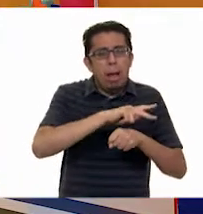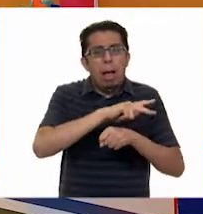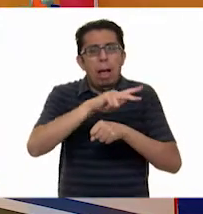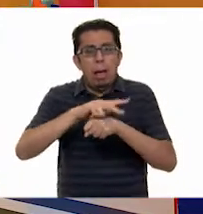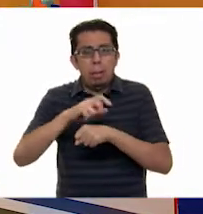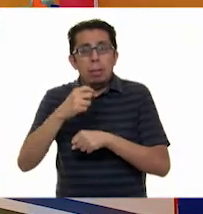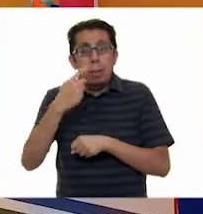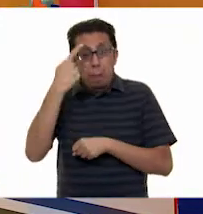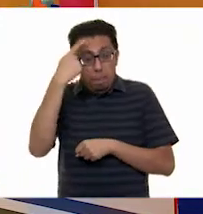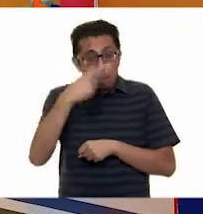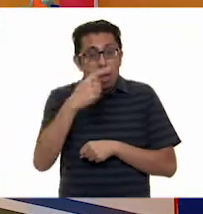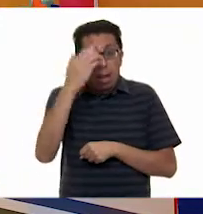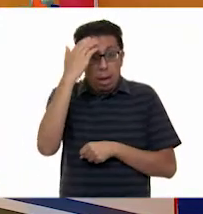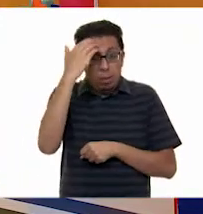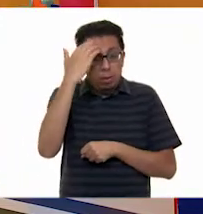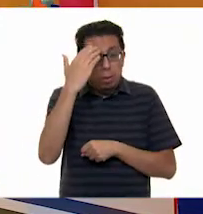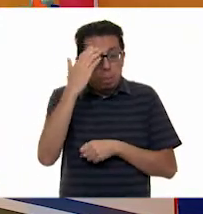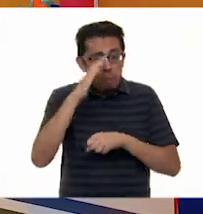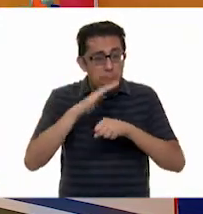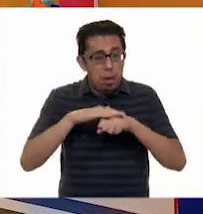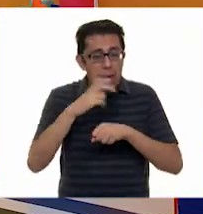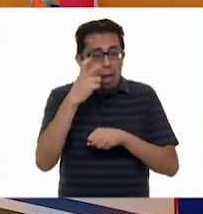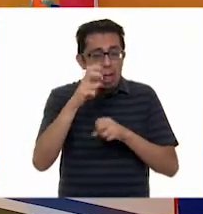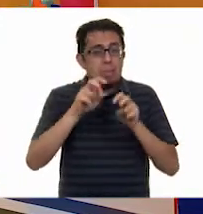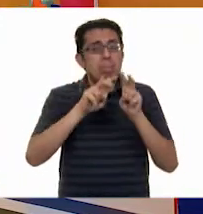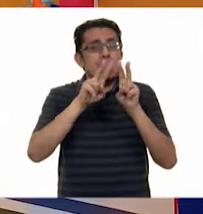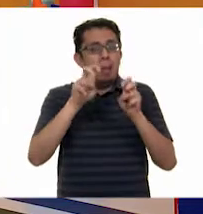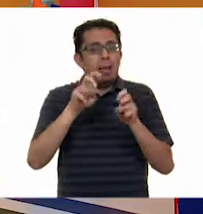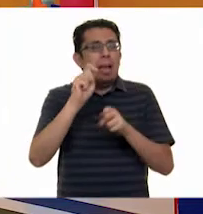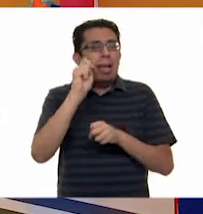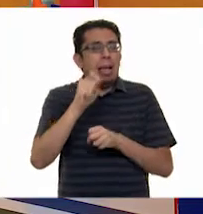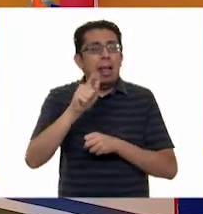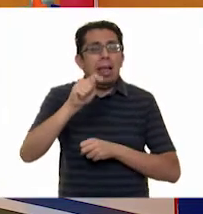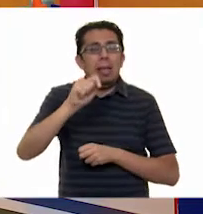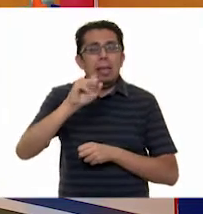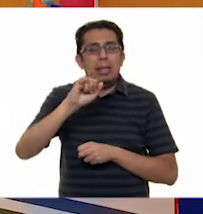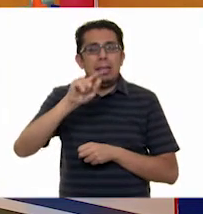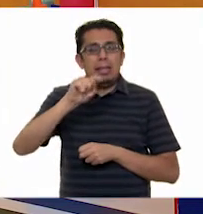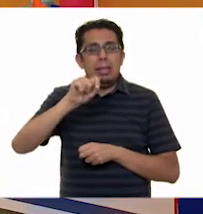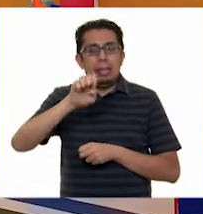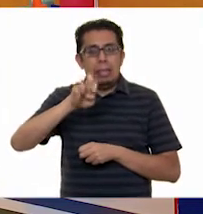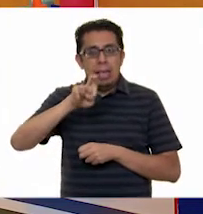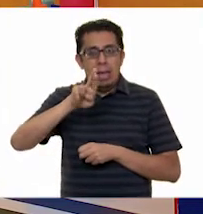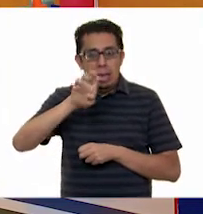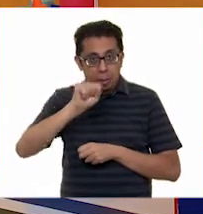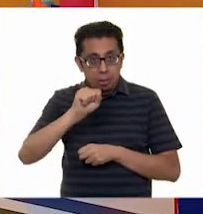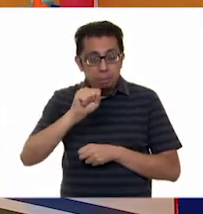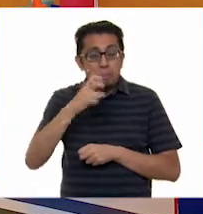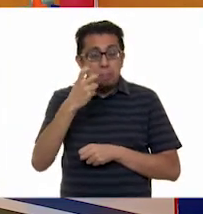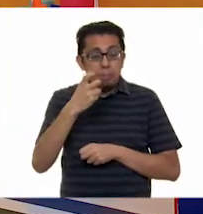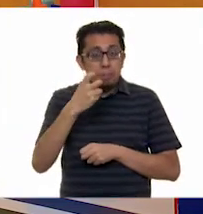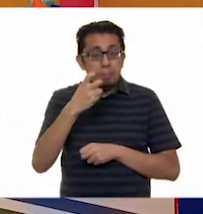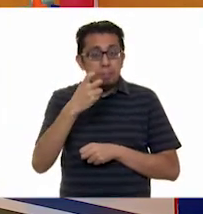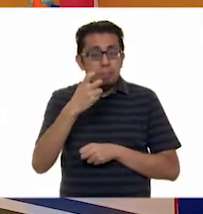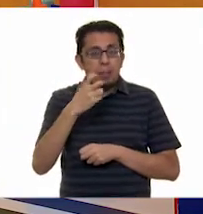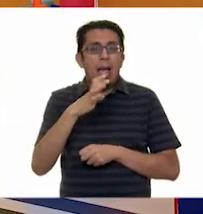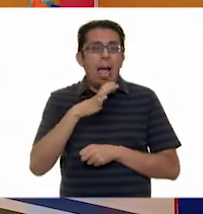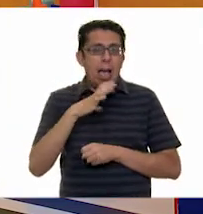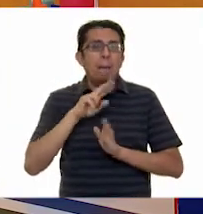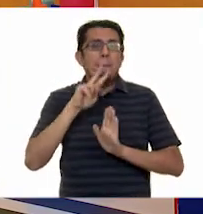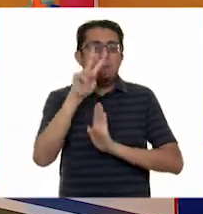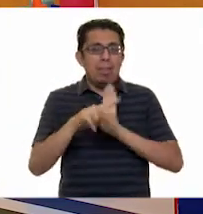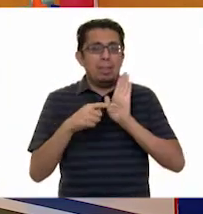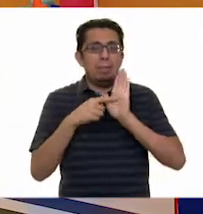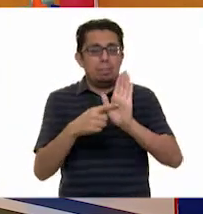un poquito más acerca de todo este tema de los títeres, pues les trajimos una cápsula